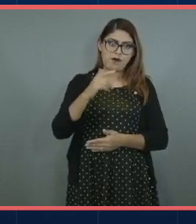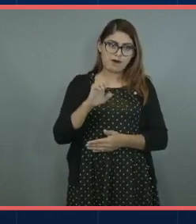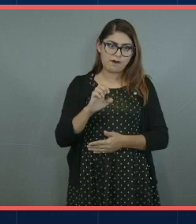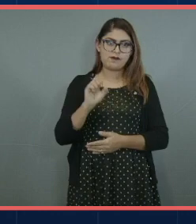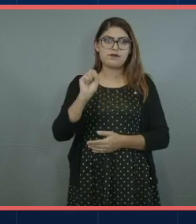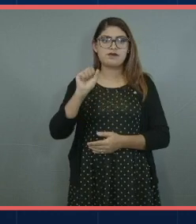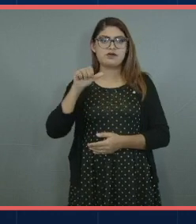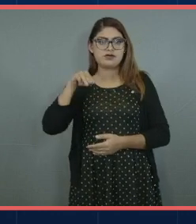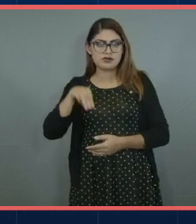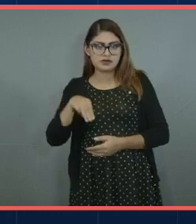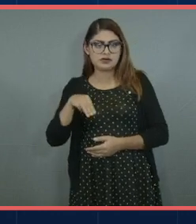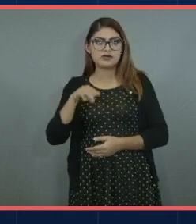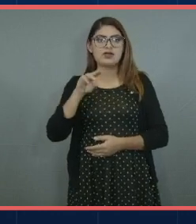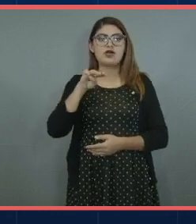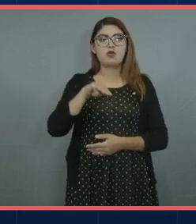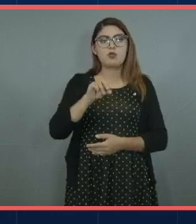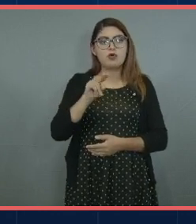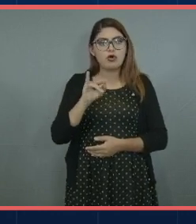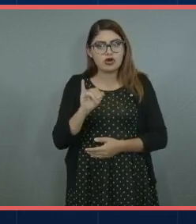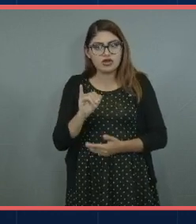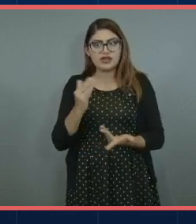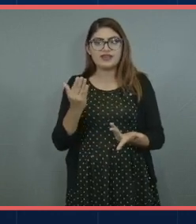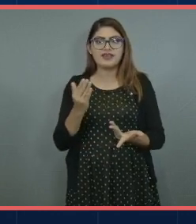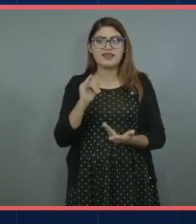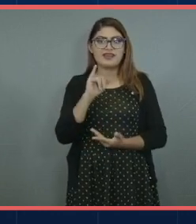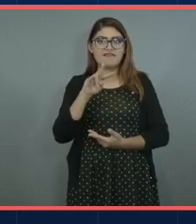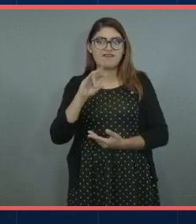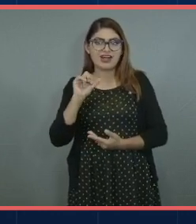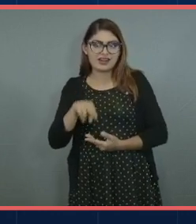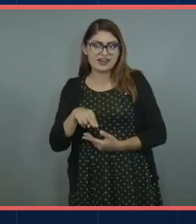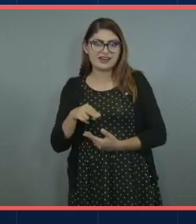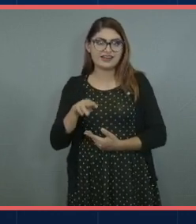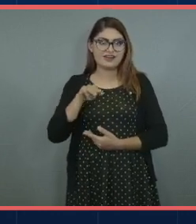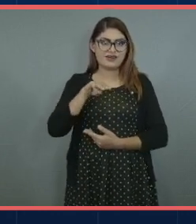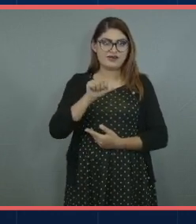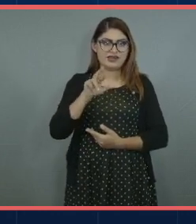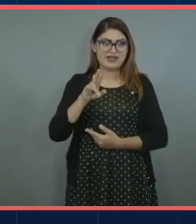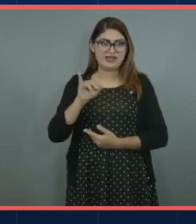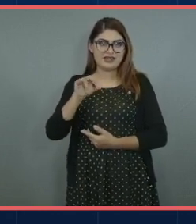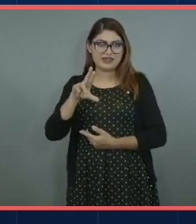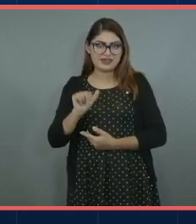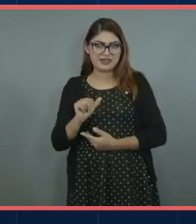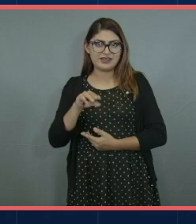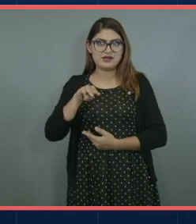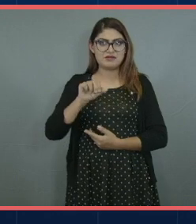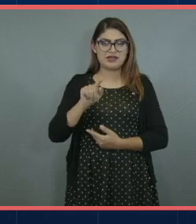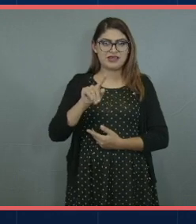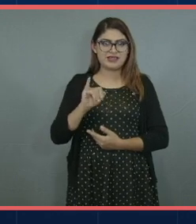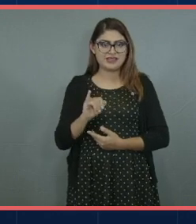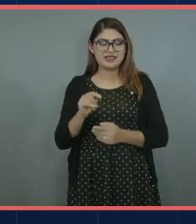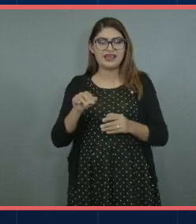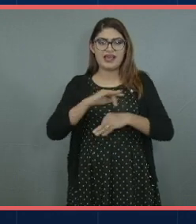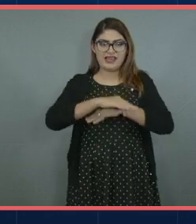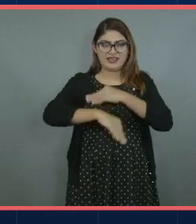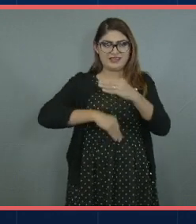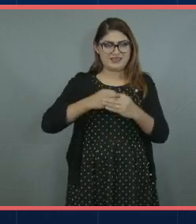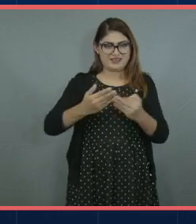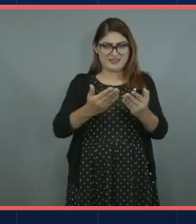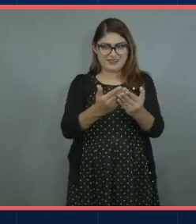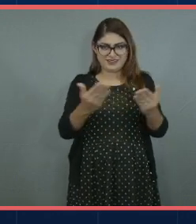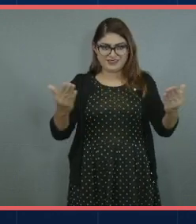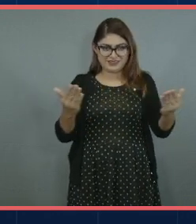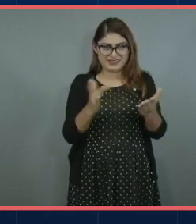gracias Moni gracias Iván gracias Mariana gracias Mati ha sido verdaderamente